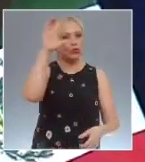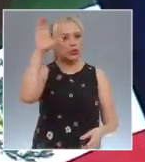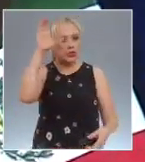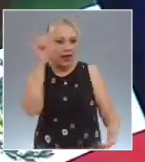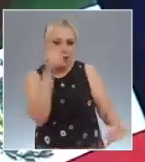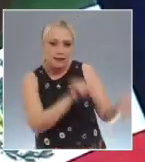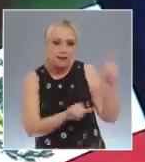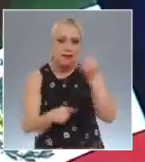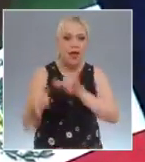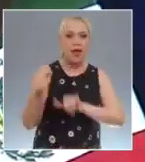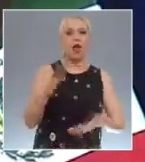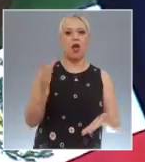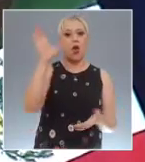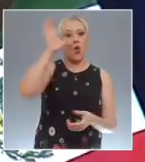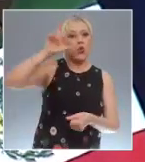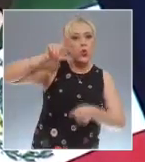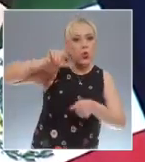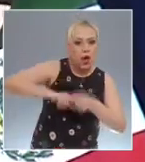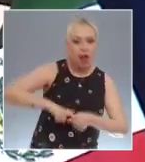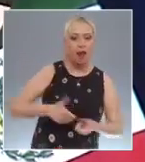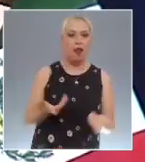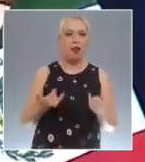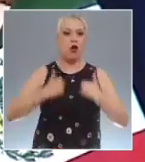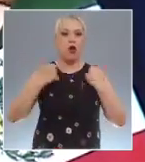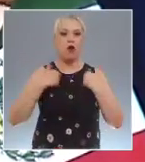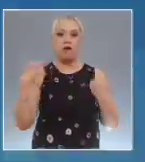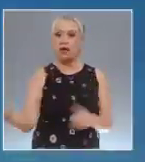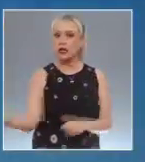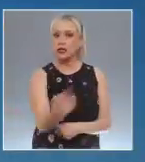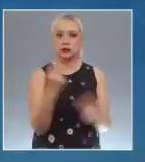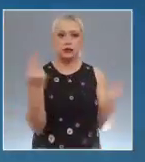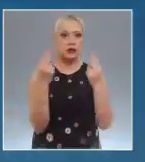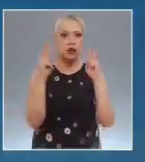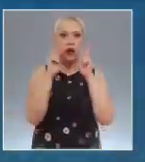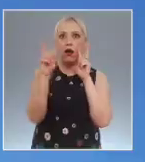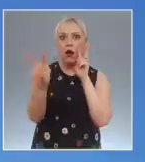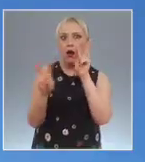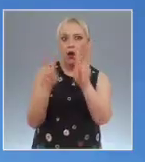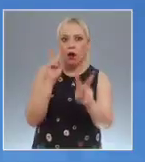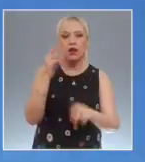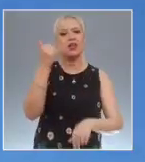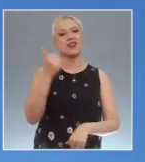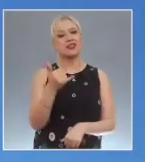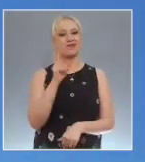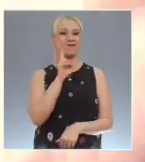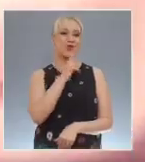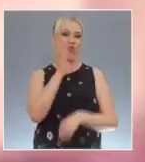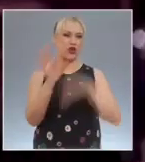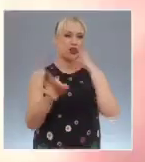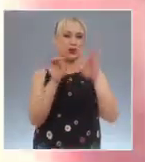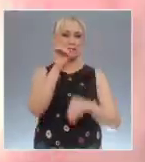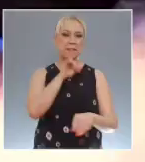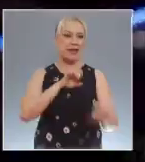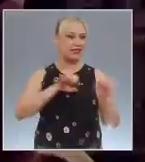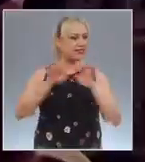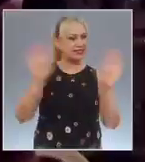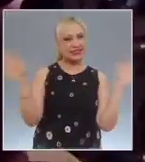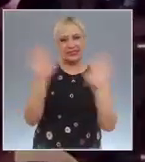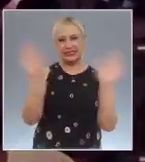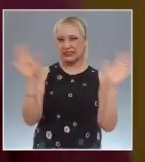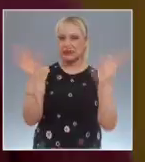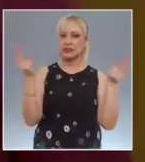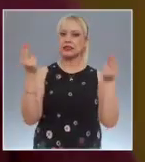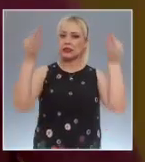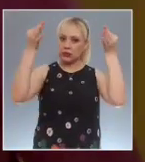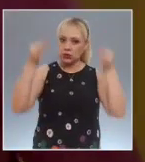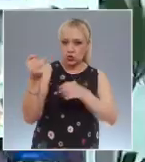más jóvenes o contrarrestar las noticias falsas. La cumbre también busca crear alianzas entre los medios de comunicación así